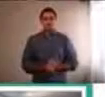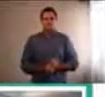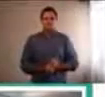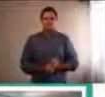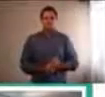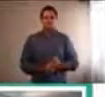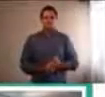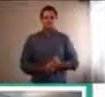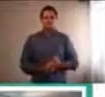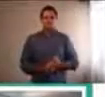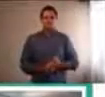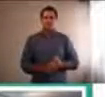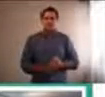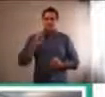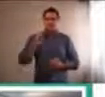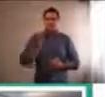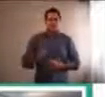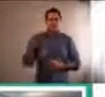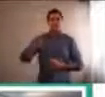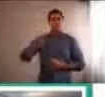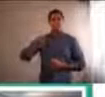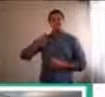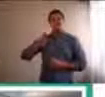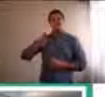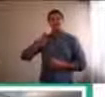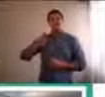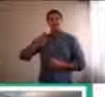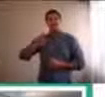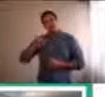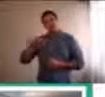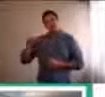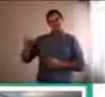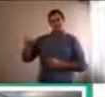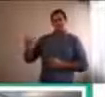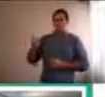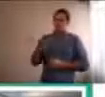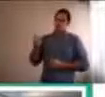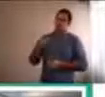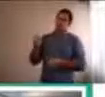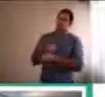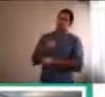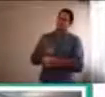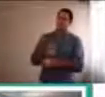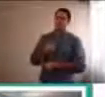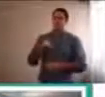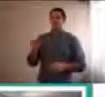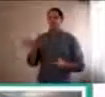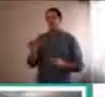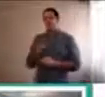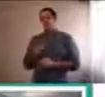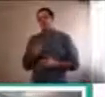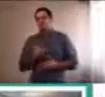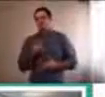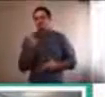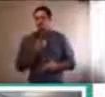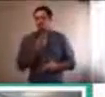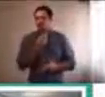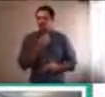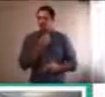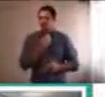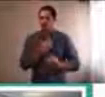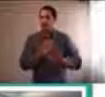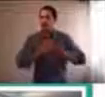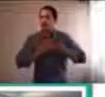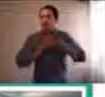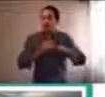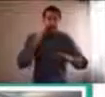Siempre hablamos con Barbie, esto de que si queremos acompañar, y queremos ayudar a los chicos, lo primero es cuidarnos a